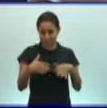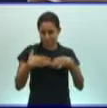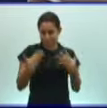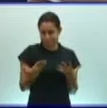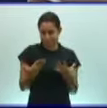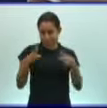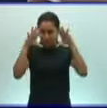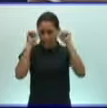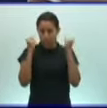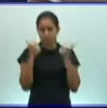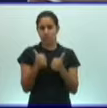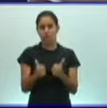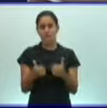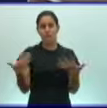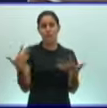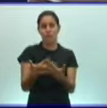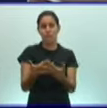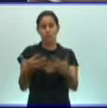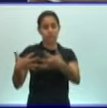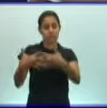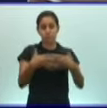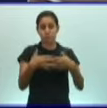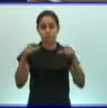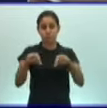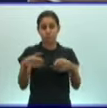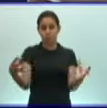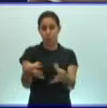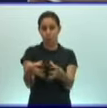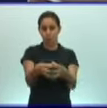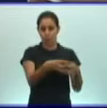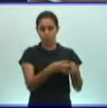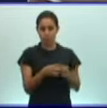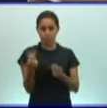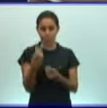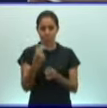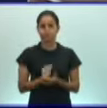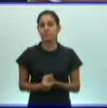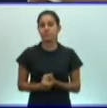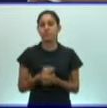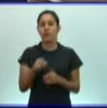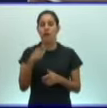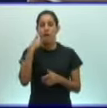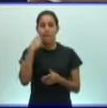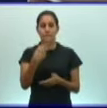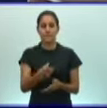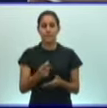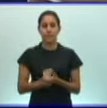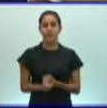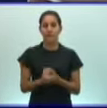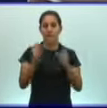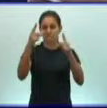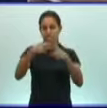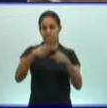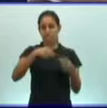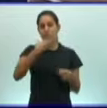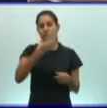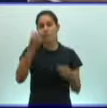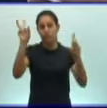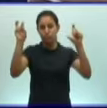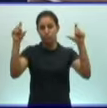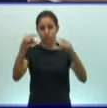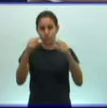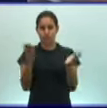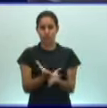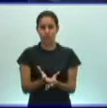sobre la comparación de estos grupos. Por tanto, estamos en condiciones de presentar la temática de la clase de hoy.